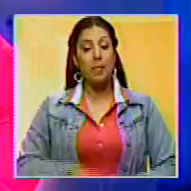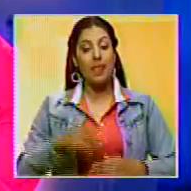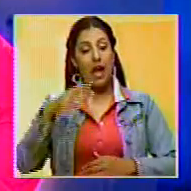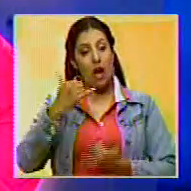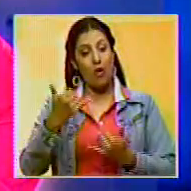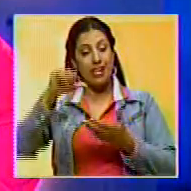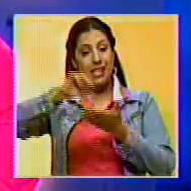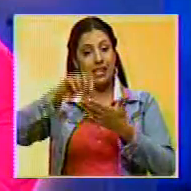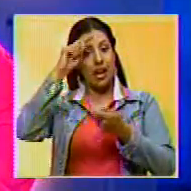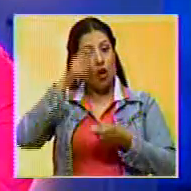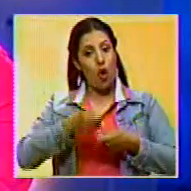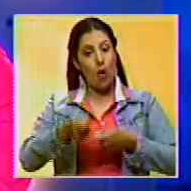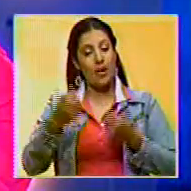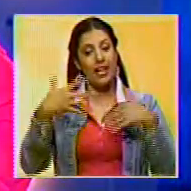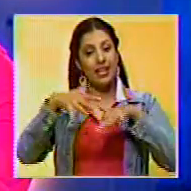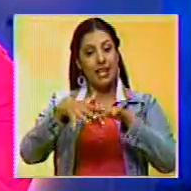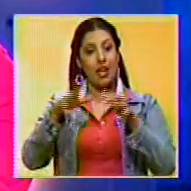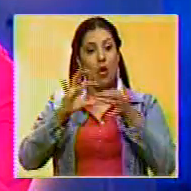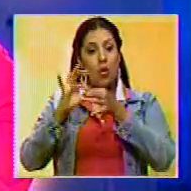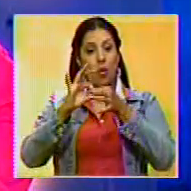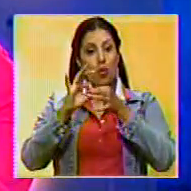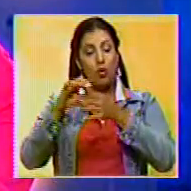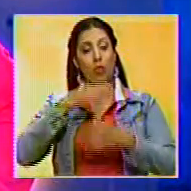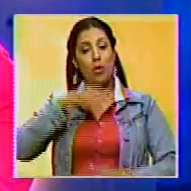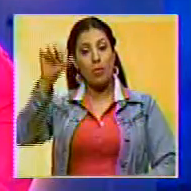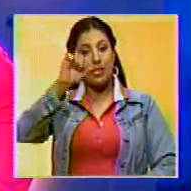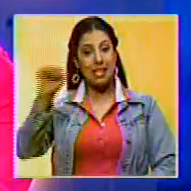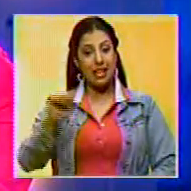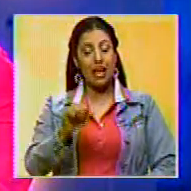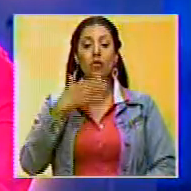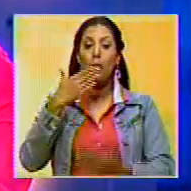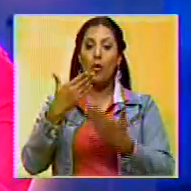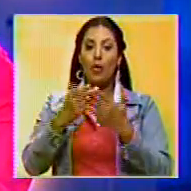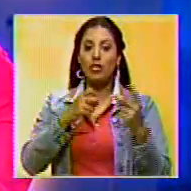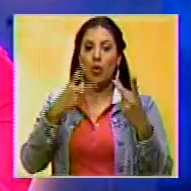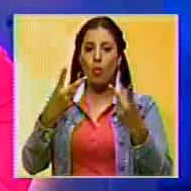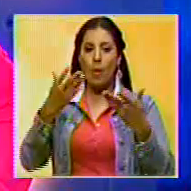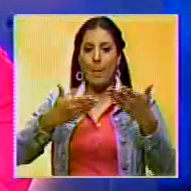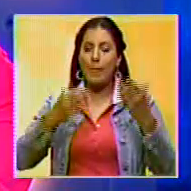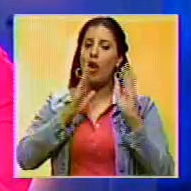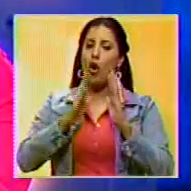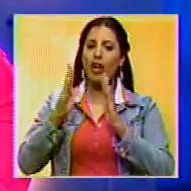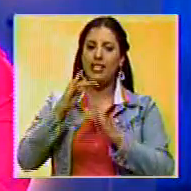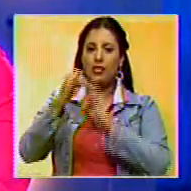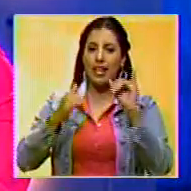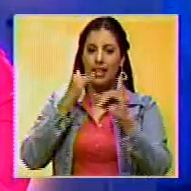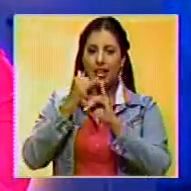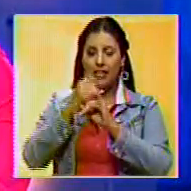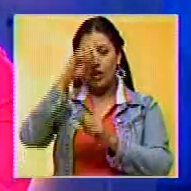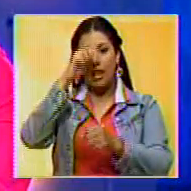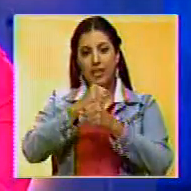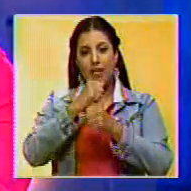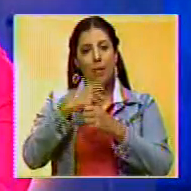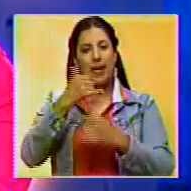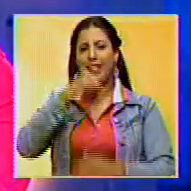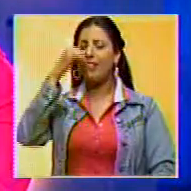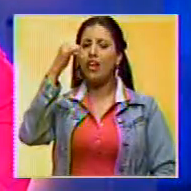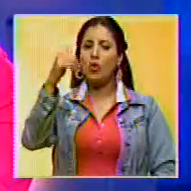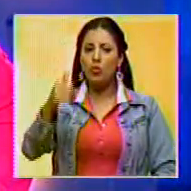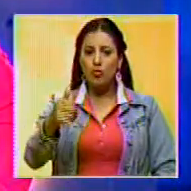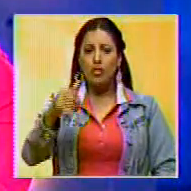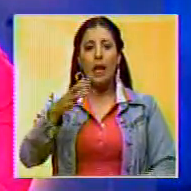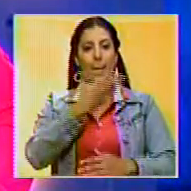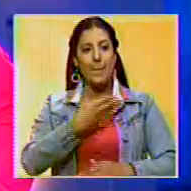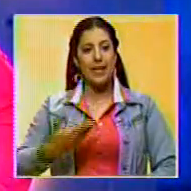Las centrales obreras e integrantes de la Unión de Acción Sindical y Gremial presentaron un documento ante la Organización Internacional del Trabajo para denunciar